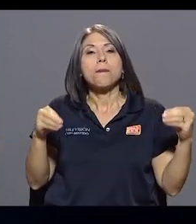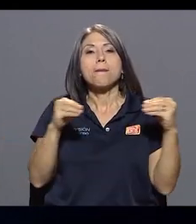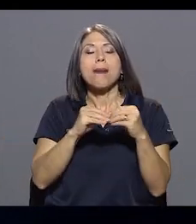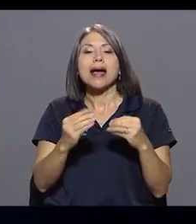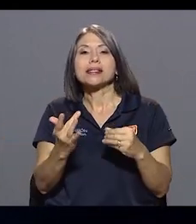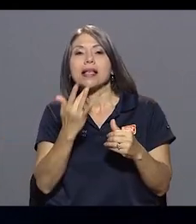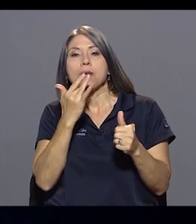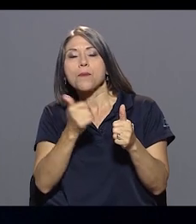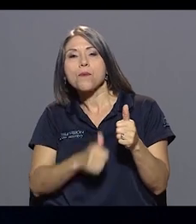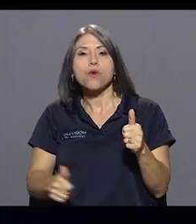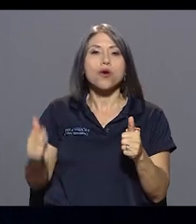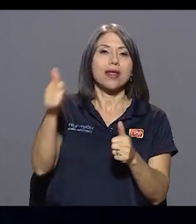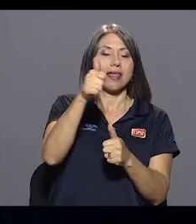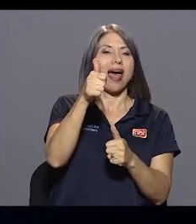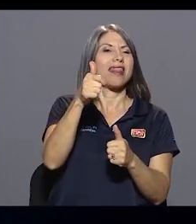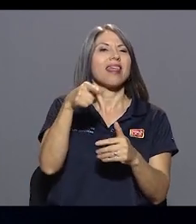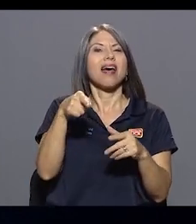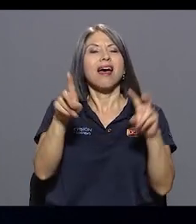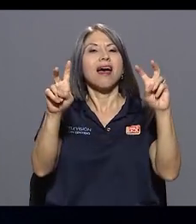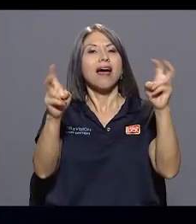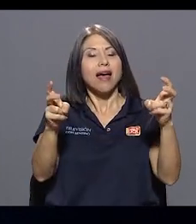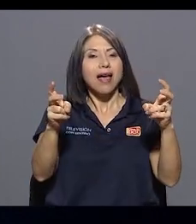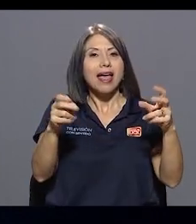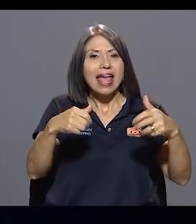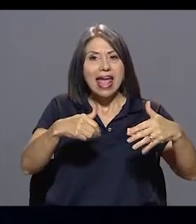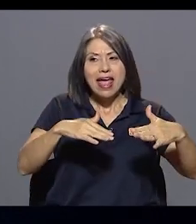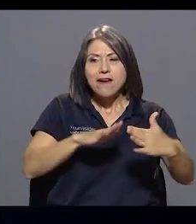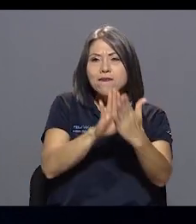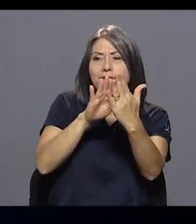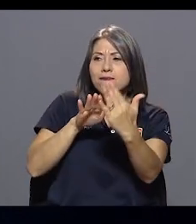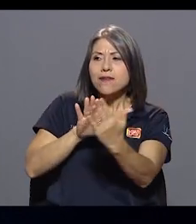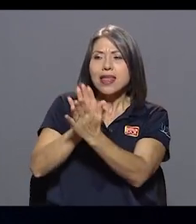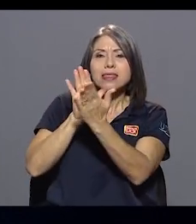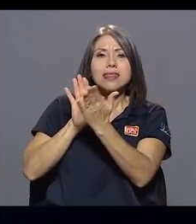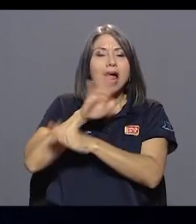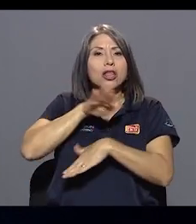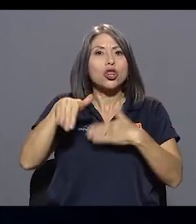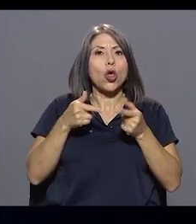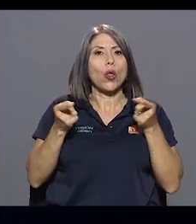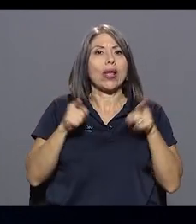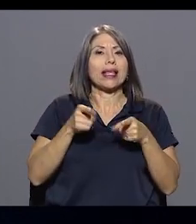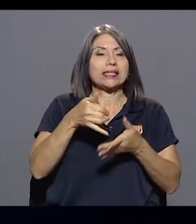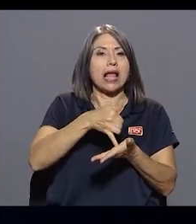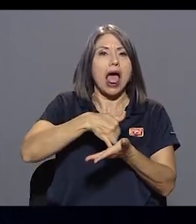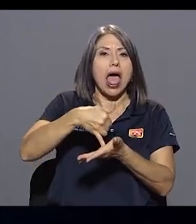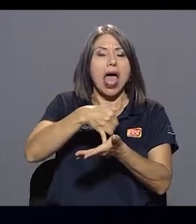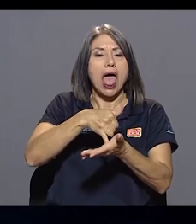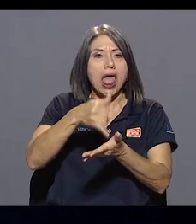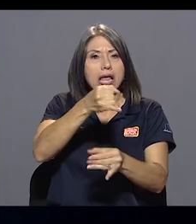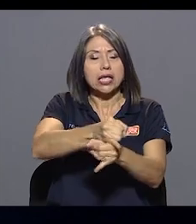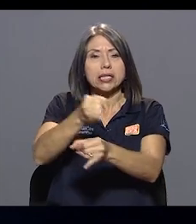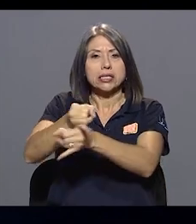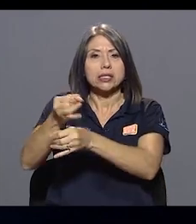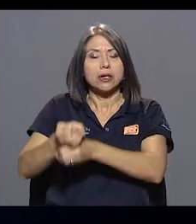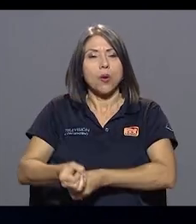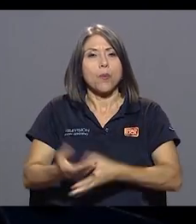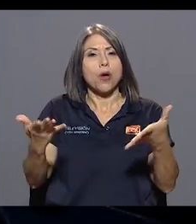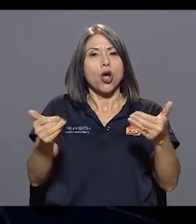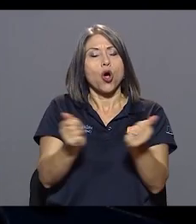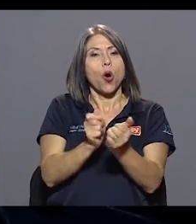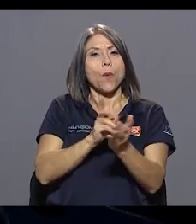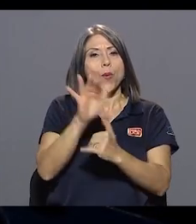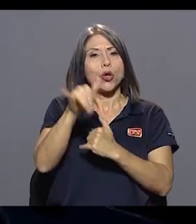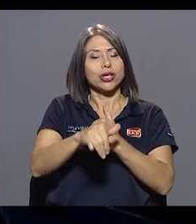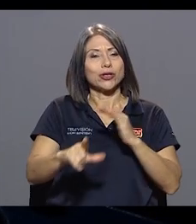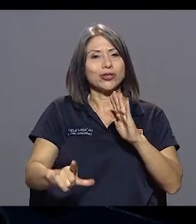a enfrentar todo este desmantelamiento del Estado, que se está dando a través de todos estos proyectos de